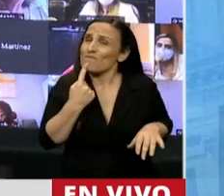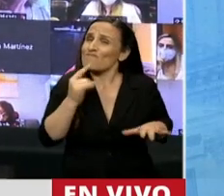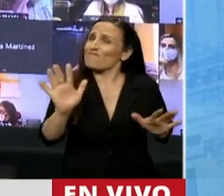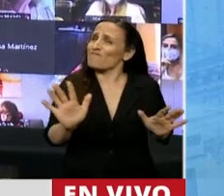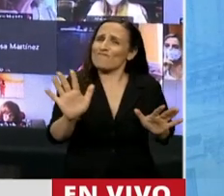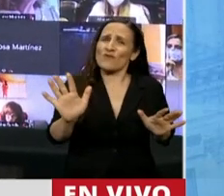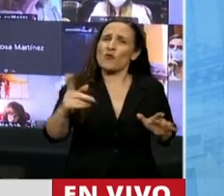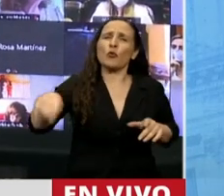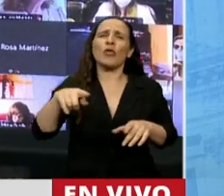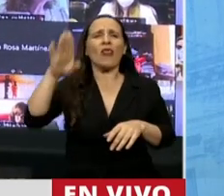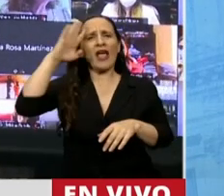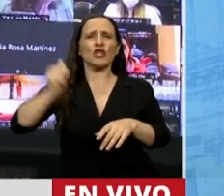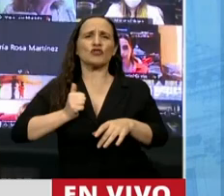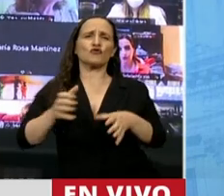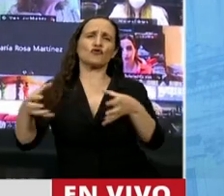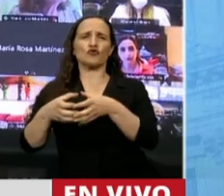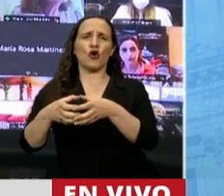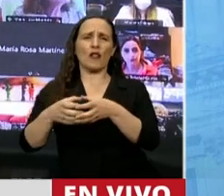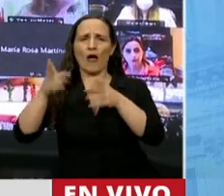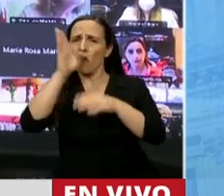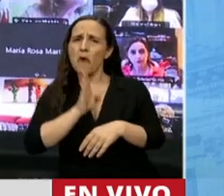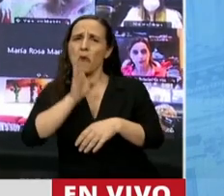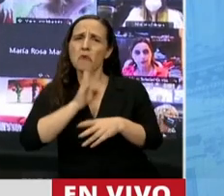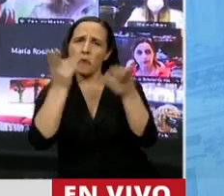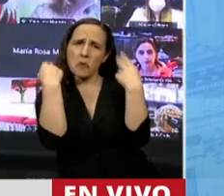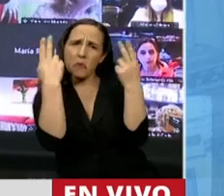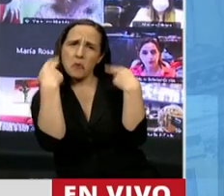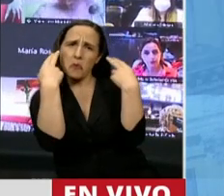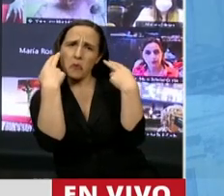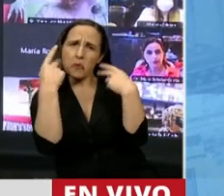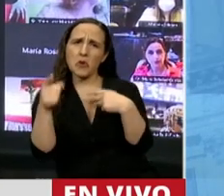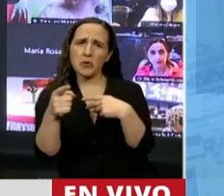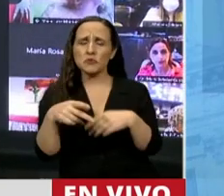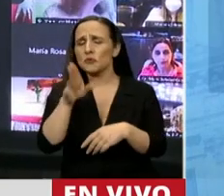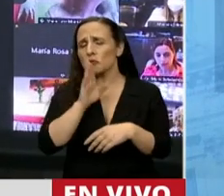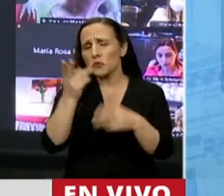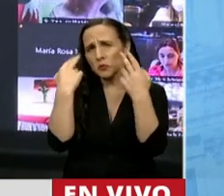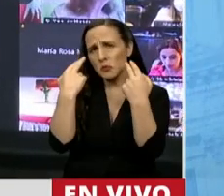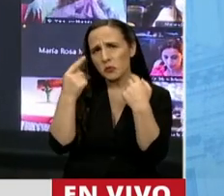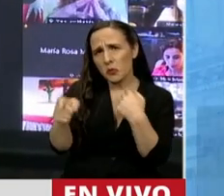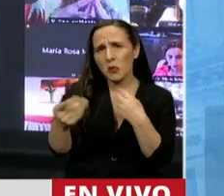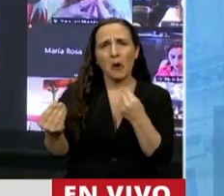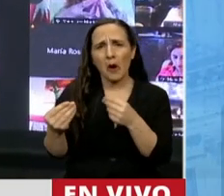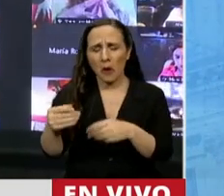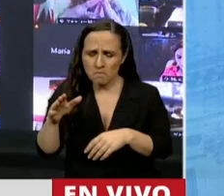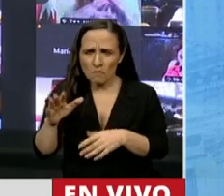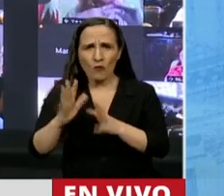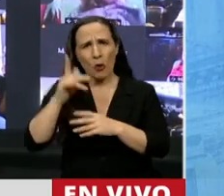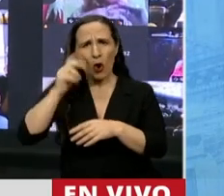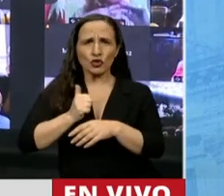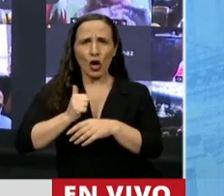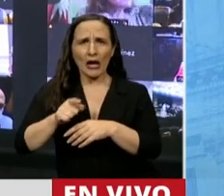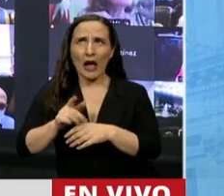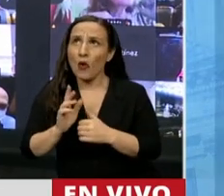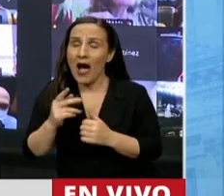un ejército de soldados obedientes, de soldados sumisos, que no se le atreven a